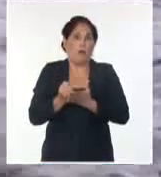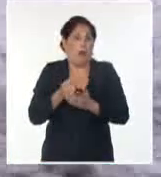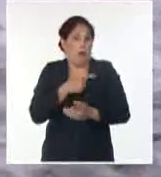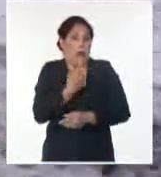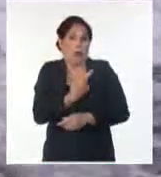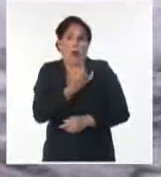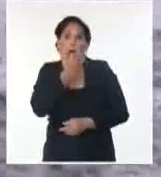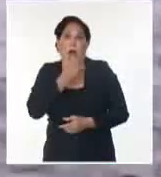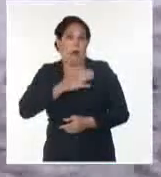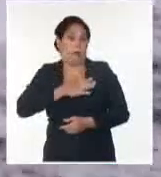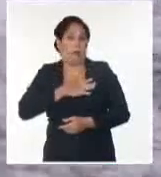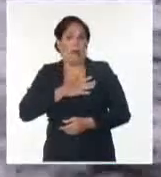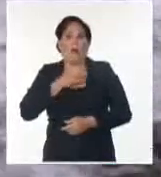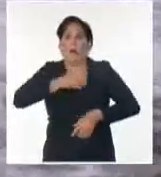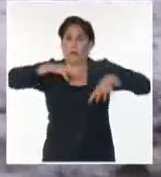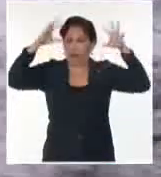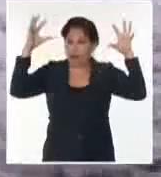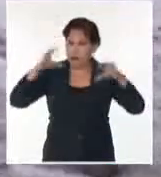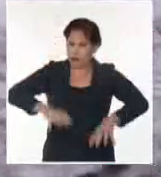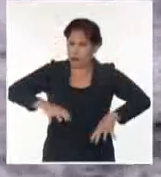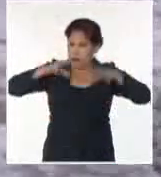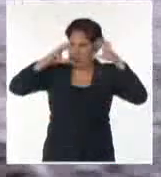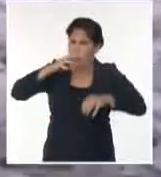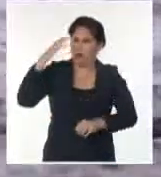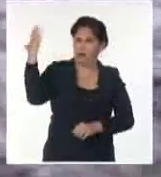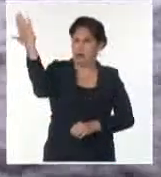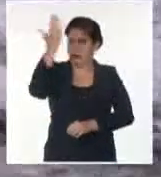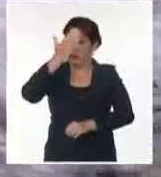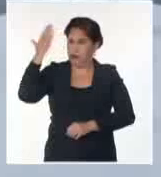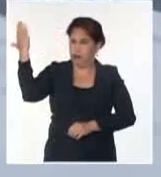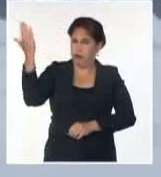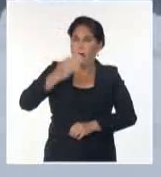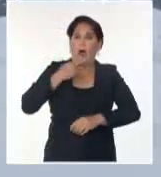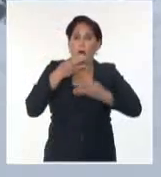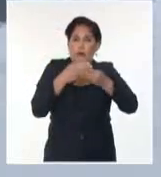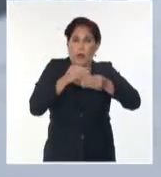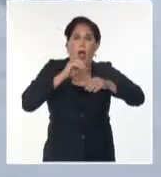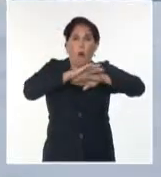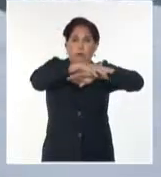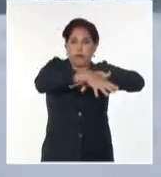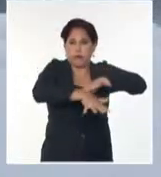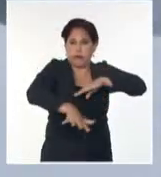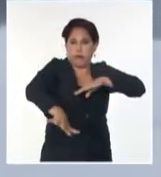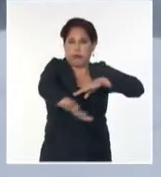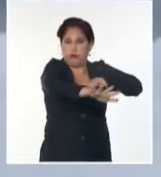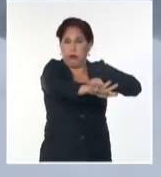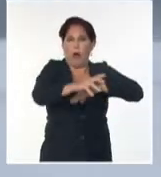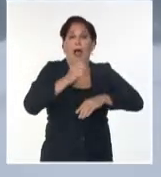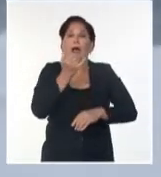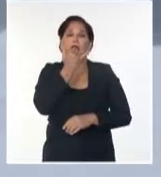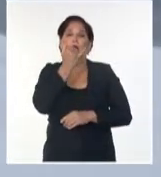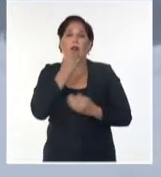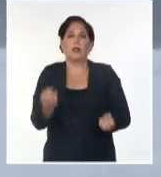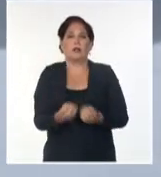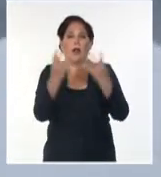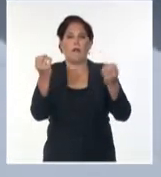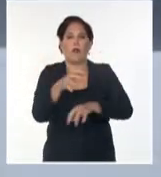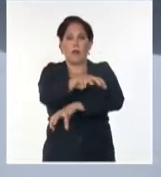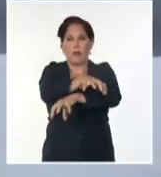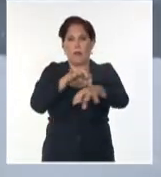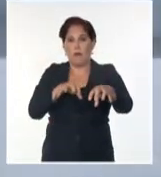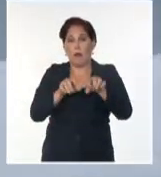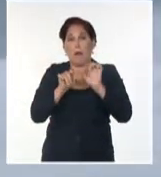Tormentas extremas, devastadoras inundaciones, la erosión del suelo y las afectaciones a la flora y la fauna son otros de los